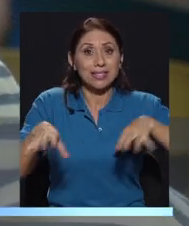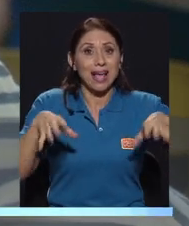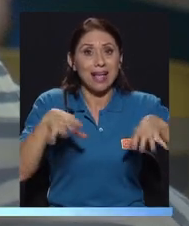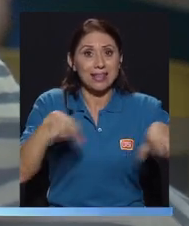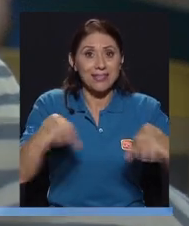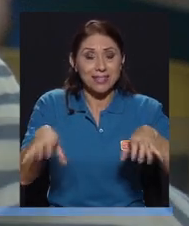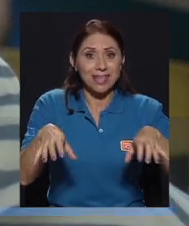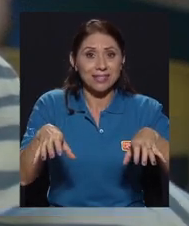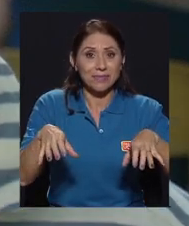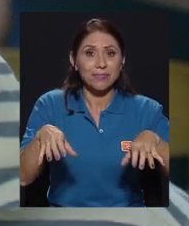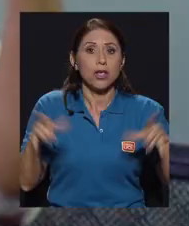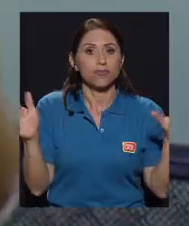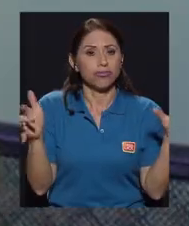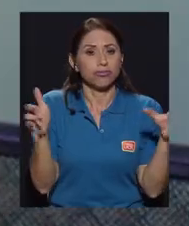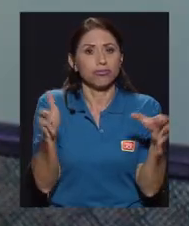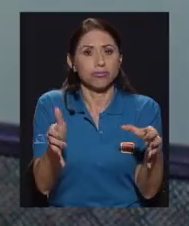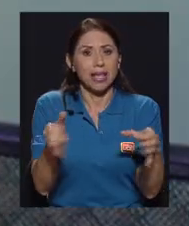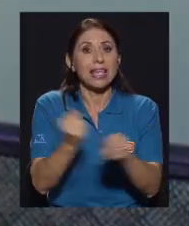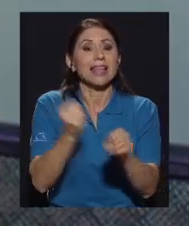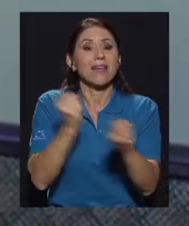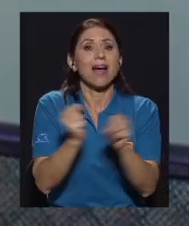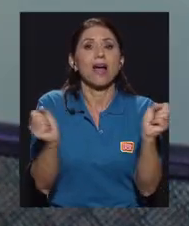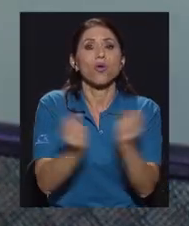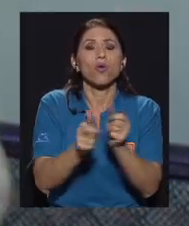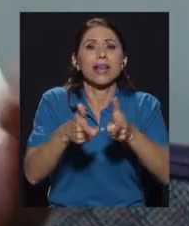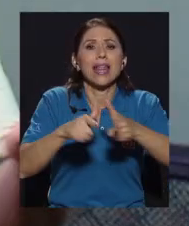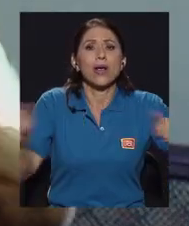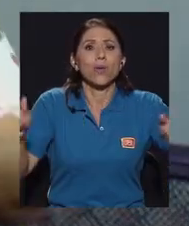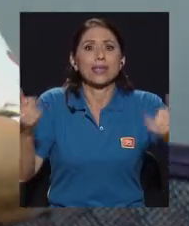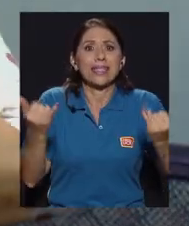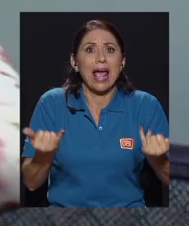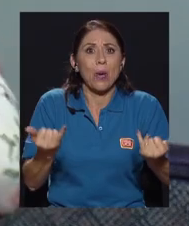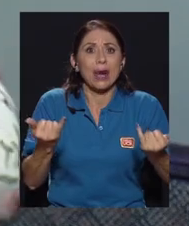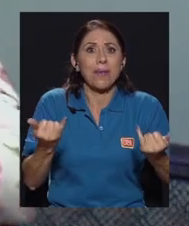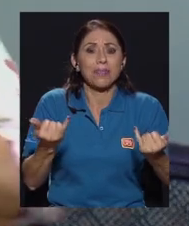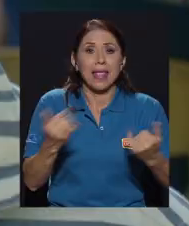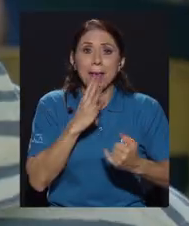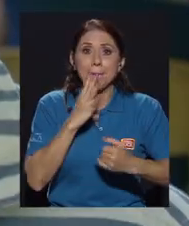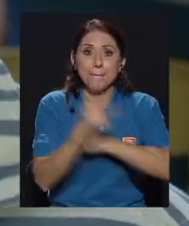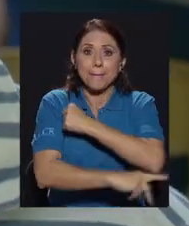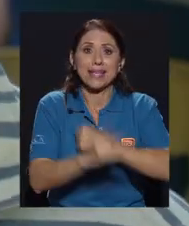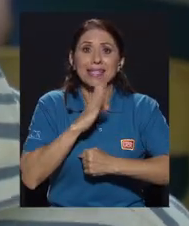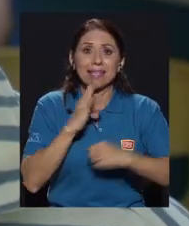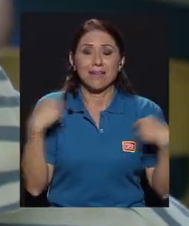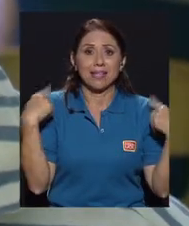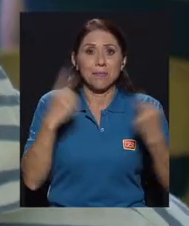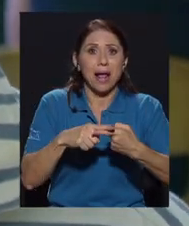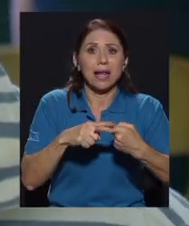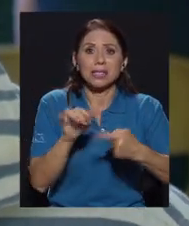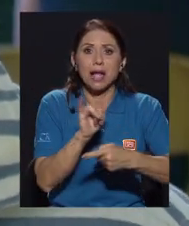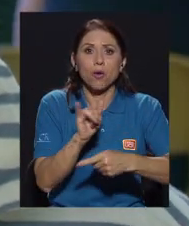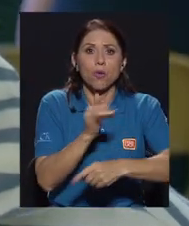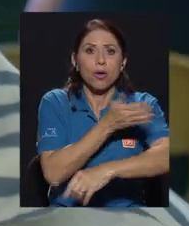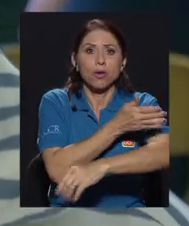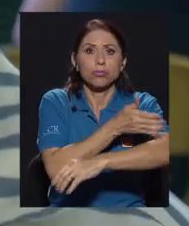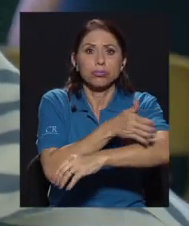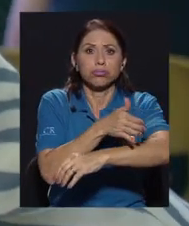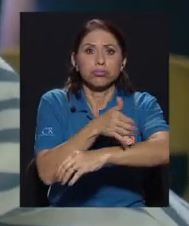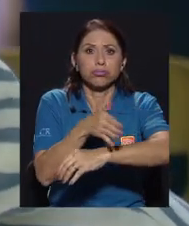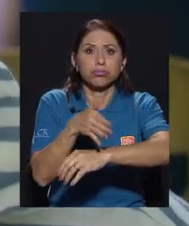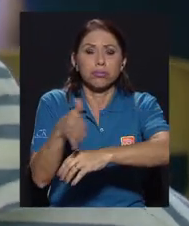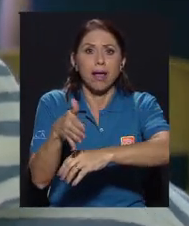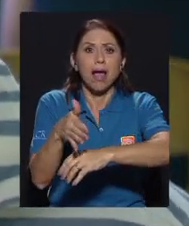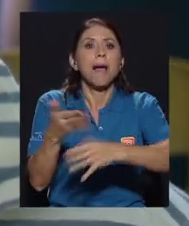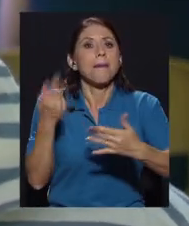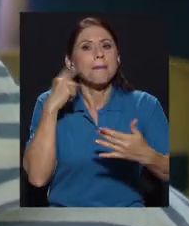con lenguas que están en proceso de pérdida, de desplazamiento en toda Hispanoamérica para compartir experiencias, para discutir